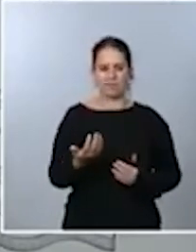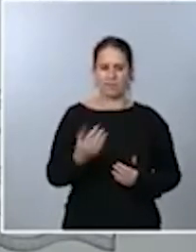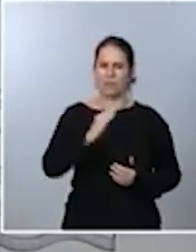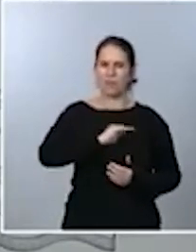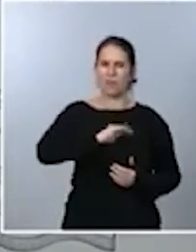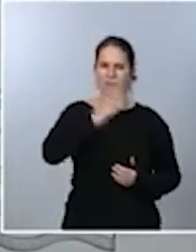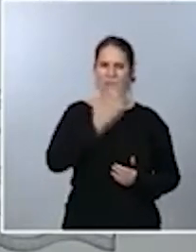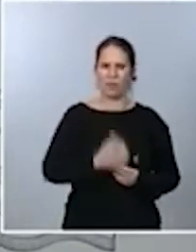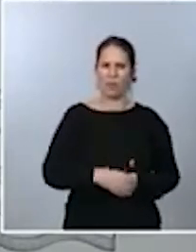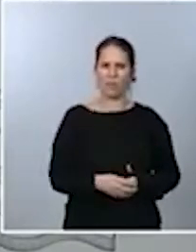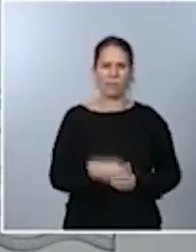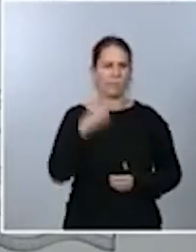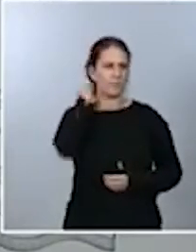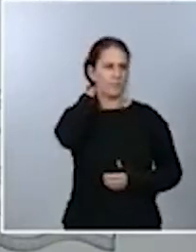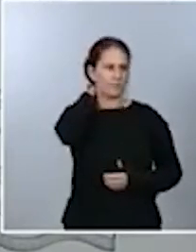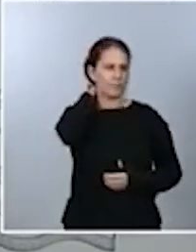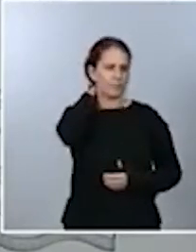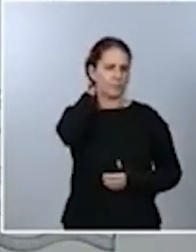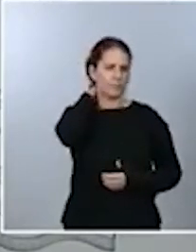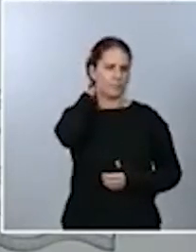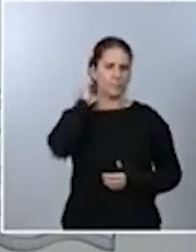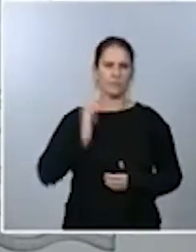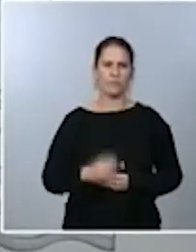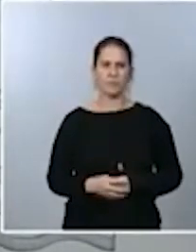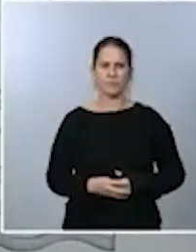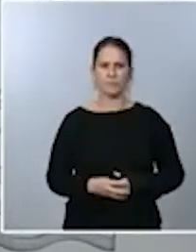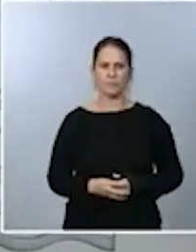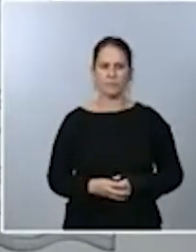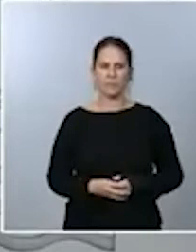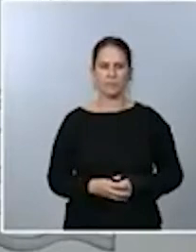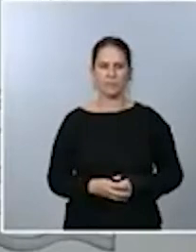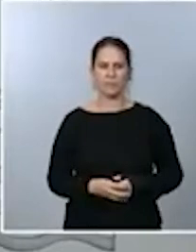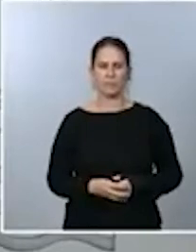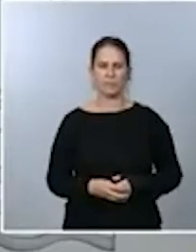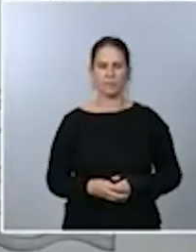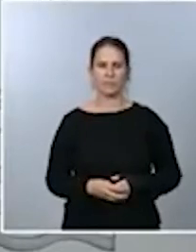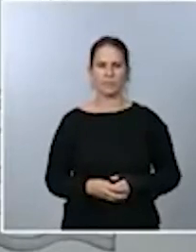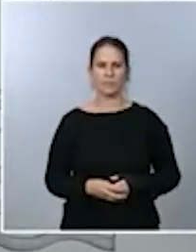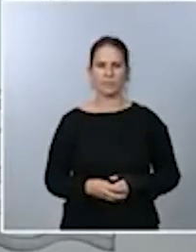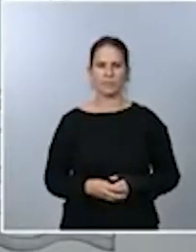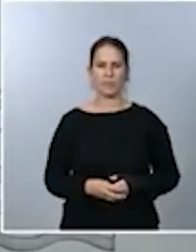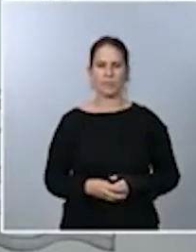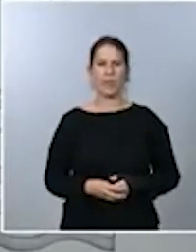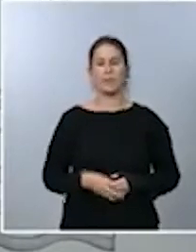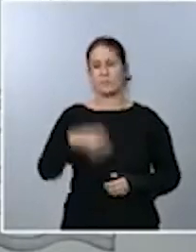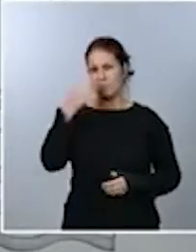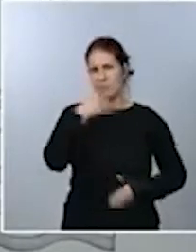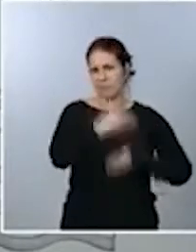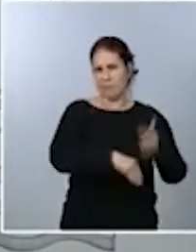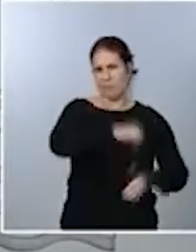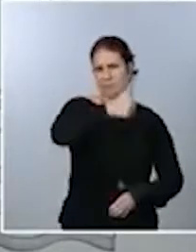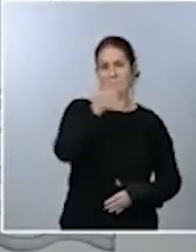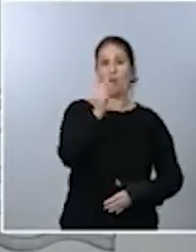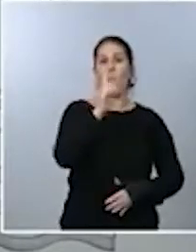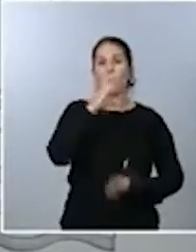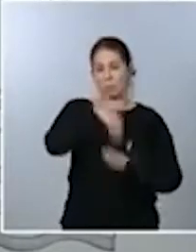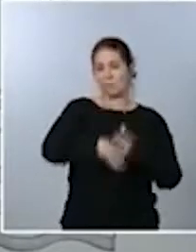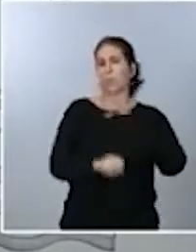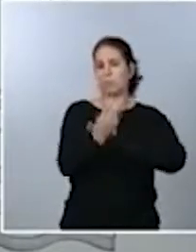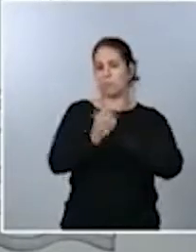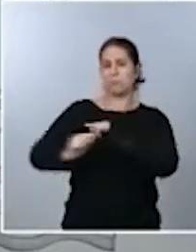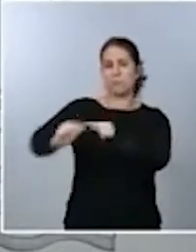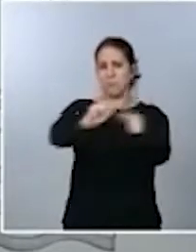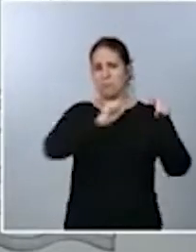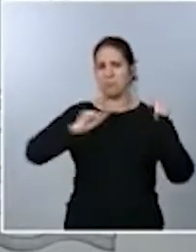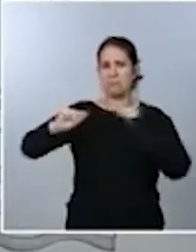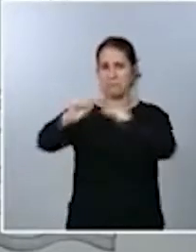evidentemente no tiene ninguna capacidad de prosperar, va a centrar el debate en el Congreso de los Diputados en los